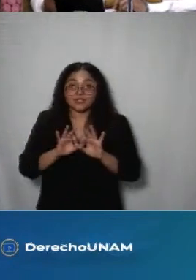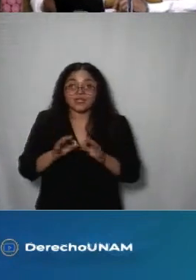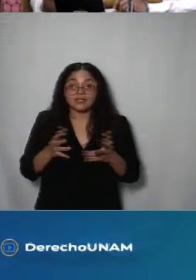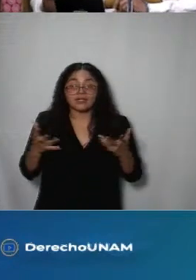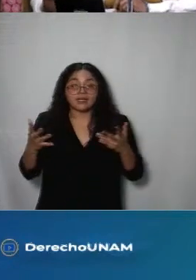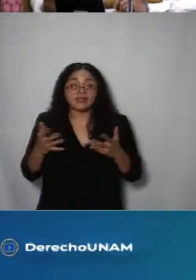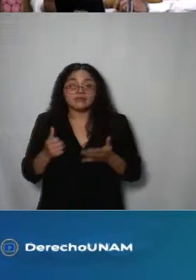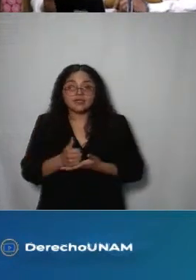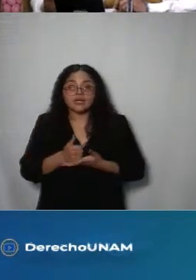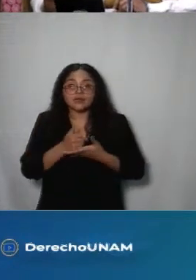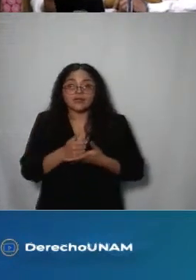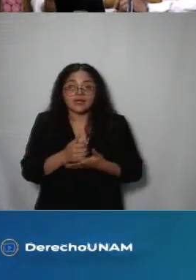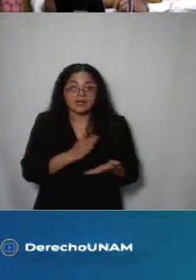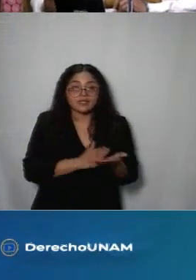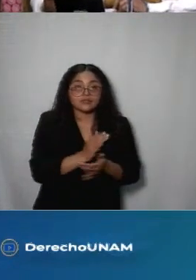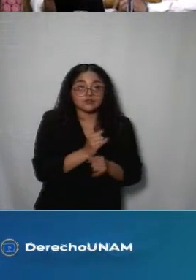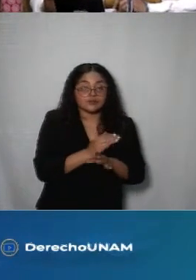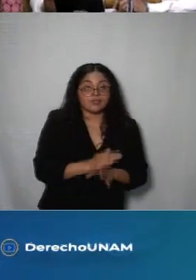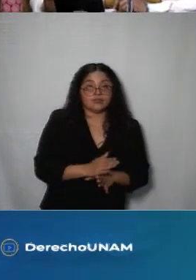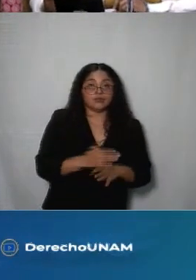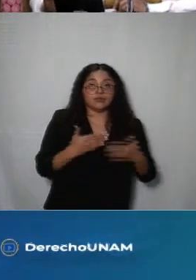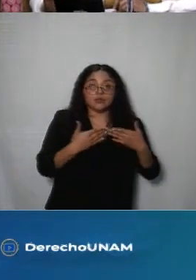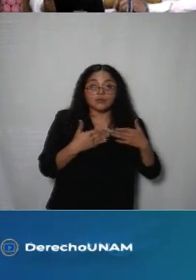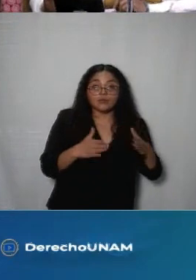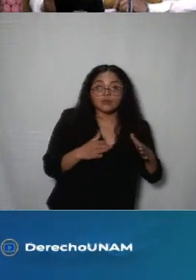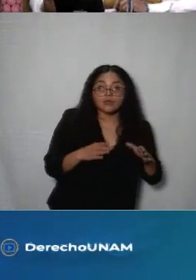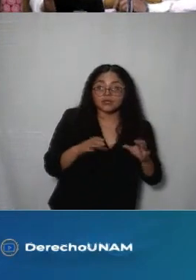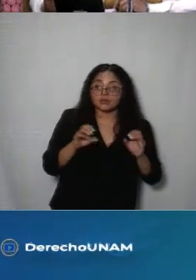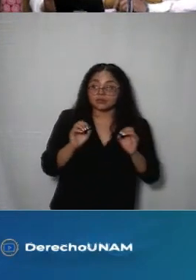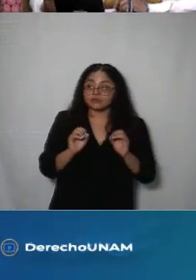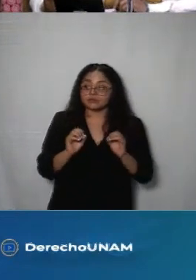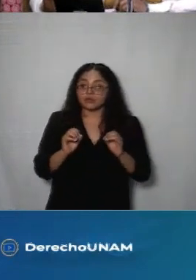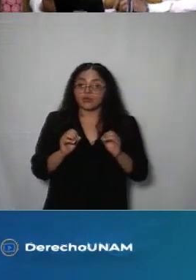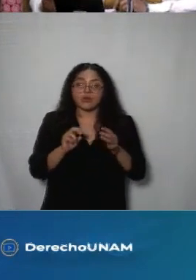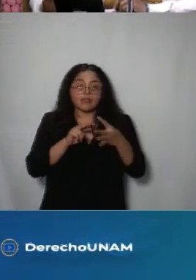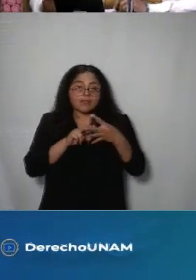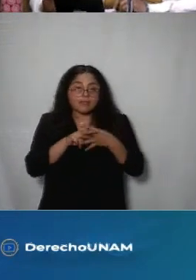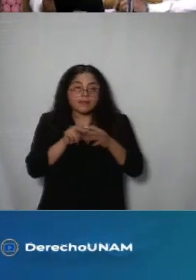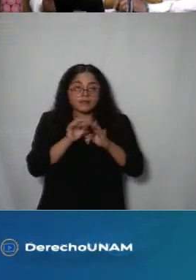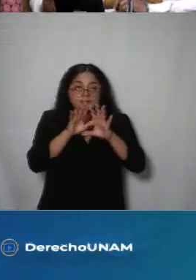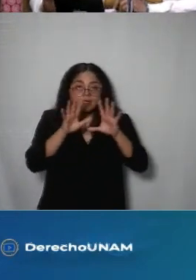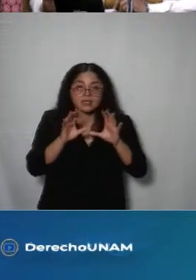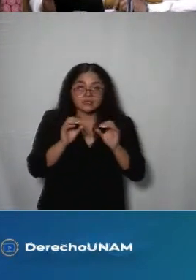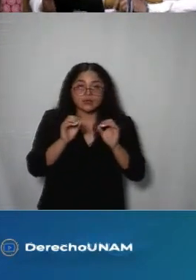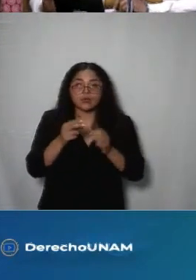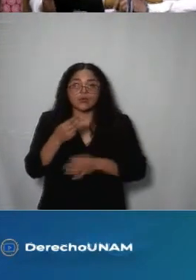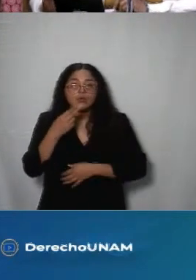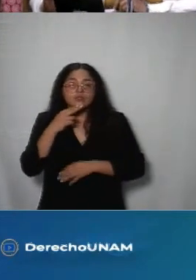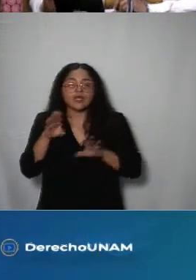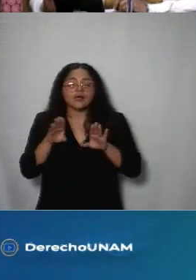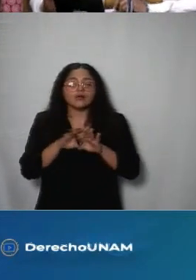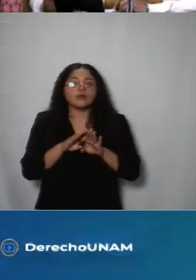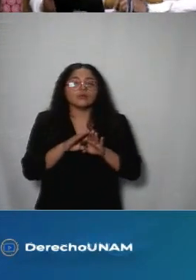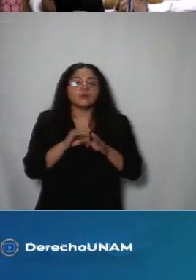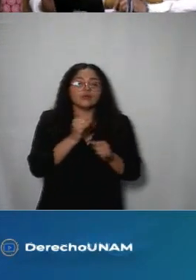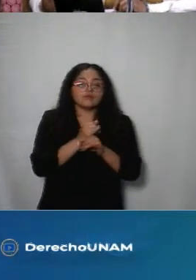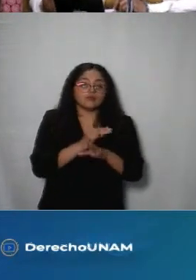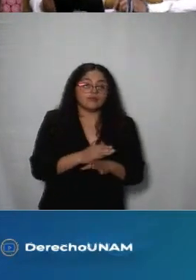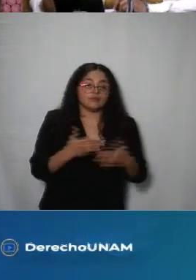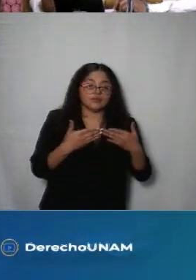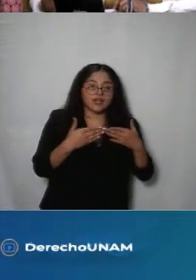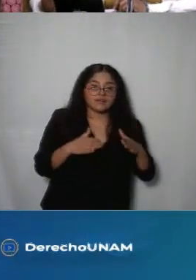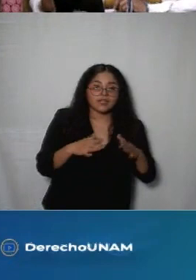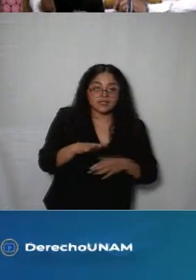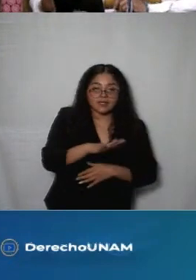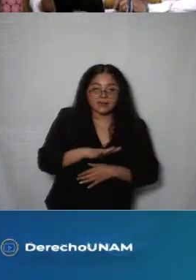acceso a la información pública la información que hay por transparencia el aprovechamiento de datos abiertos